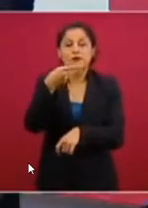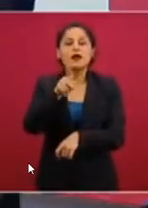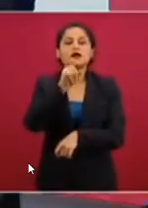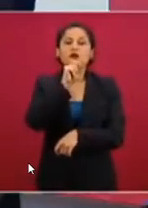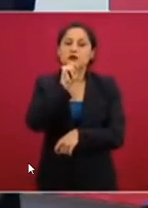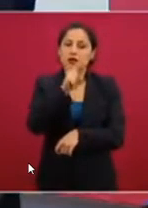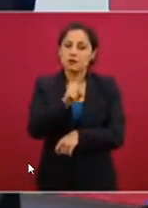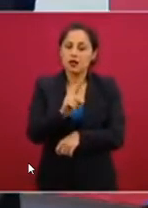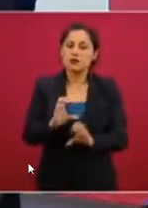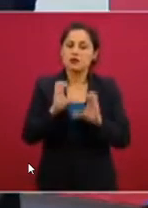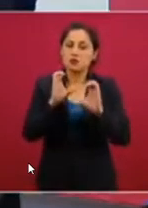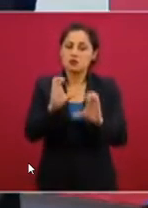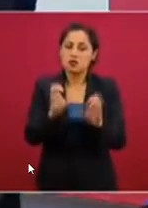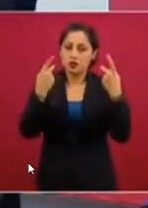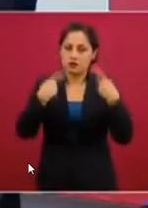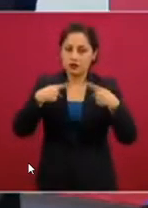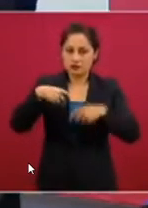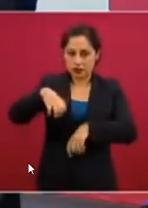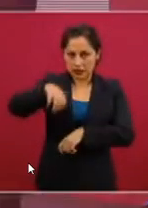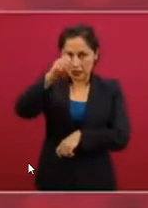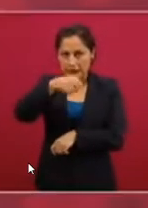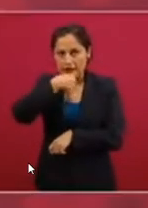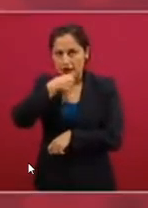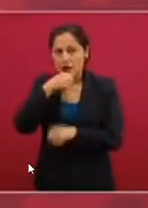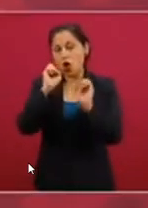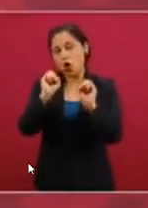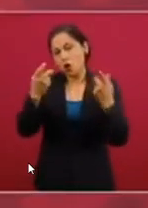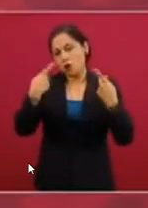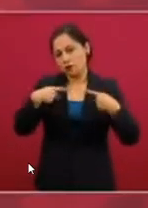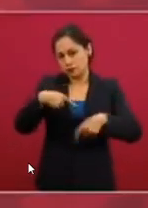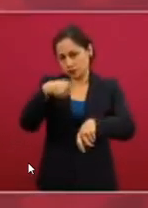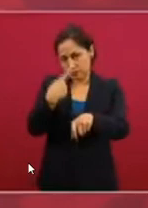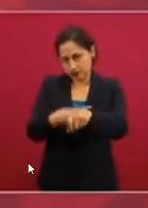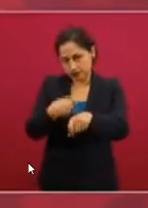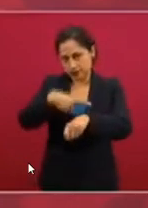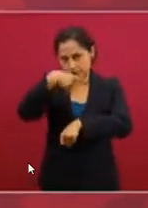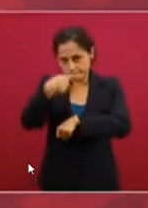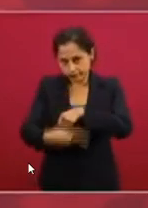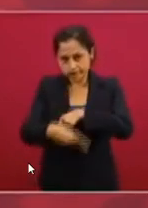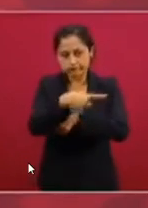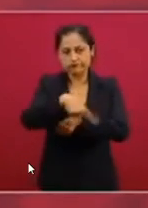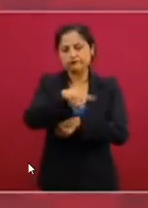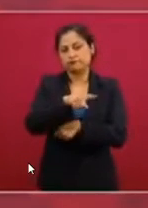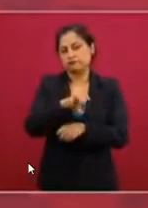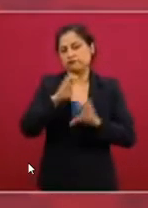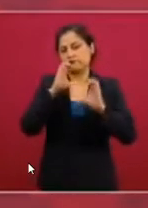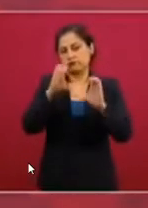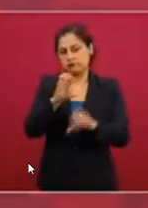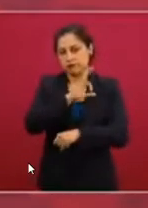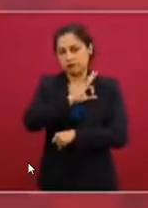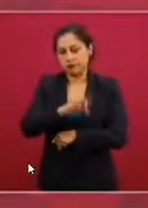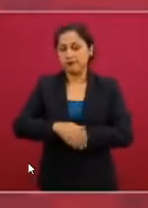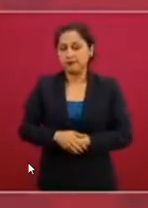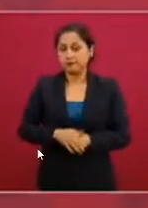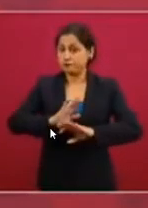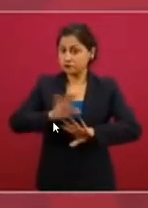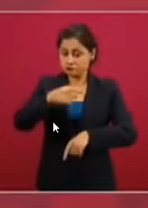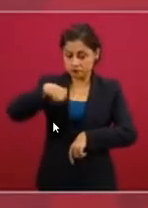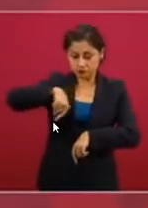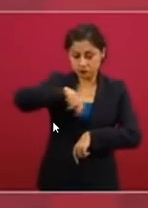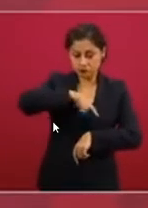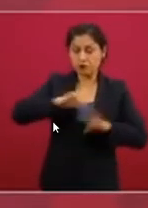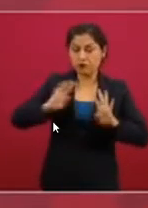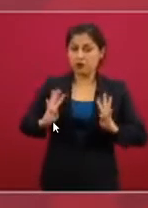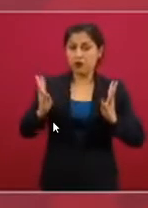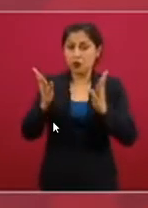riesgo. Lo último que quiero decir es que esto fue aprobado de forma unánime por el Consejo de Salubridad General,